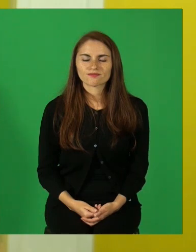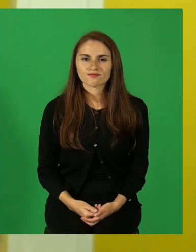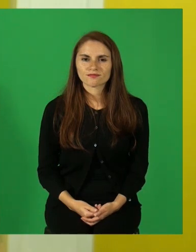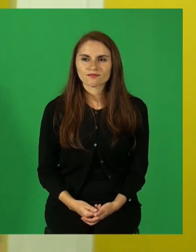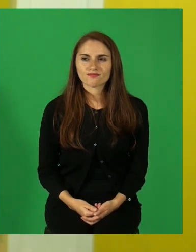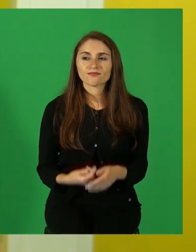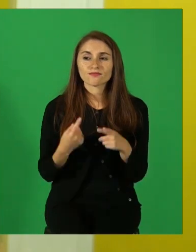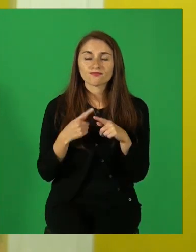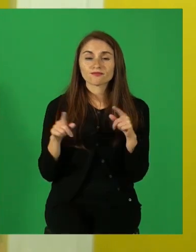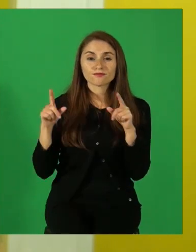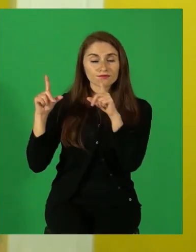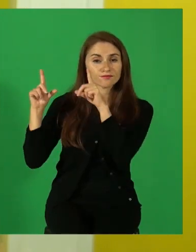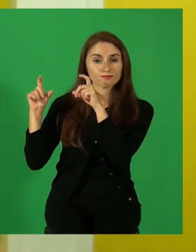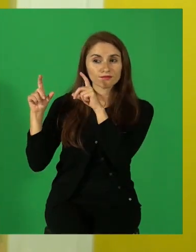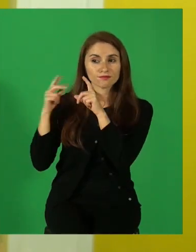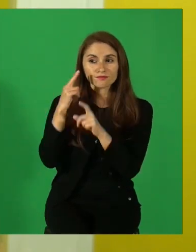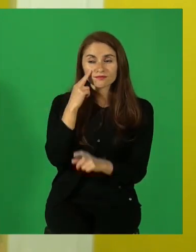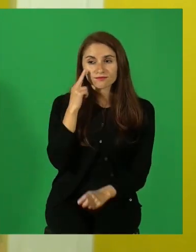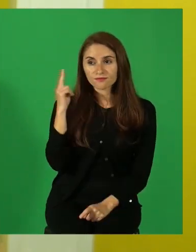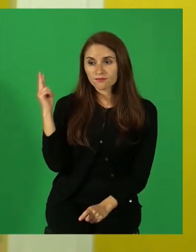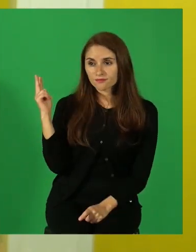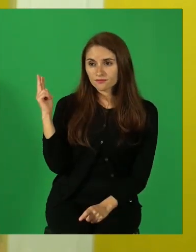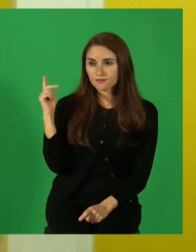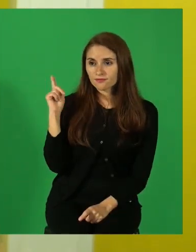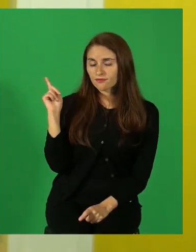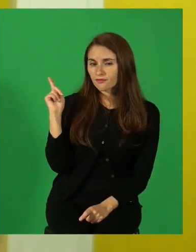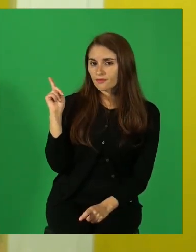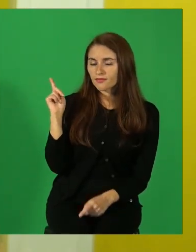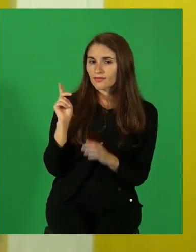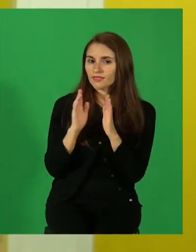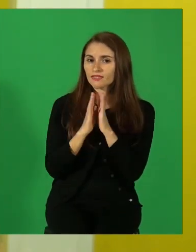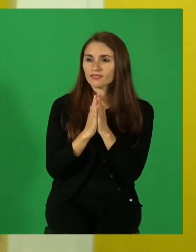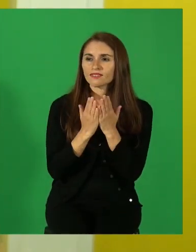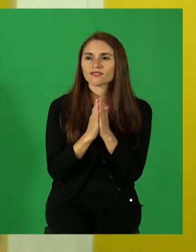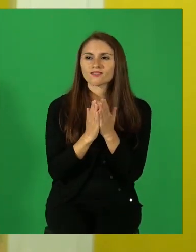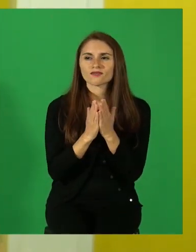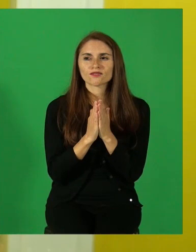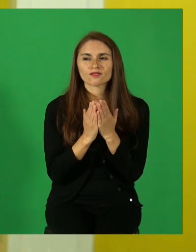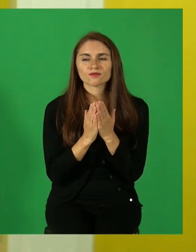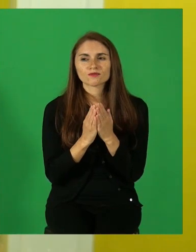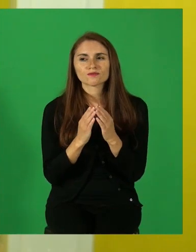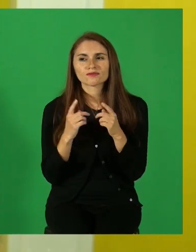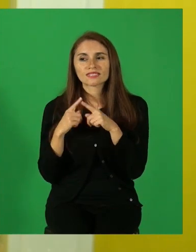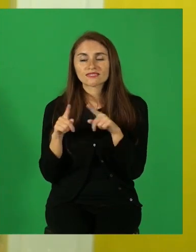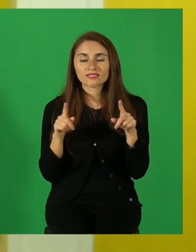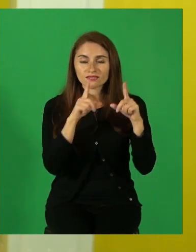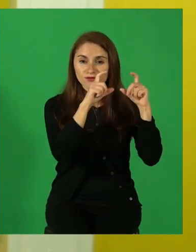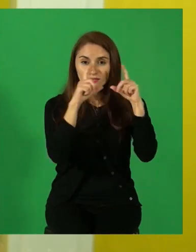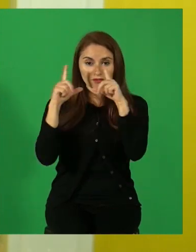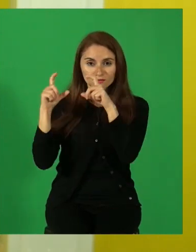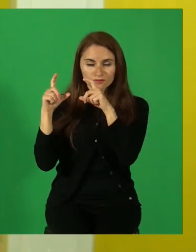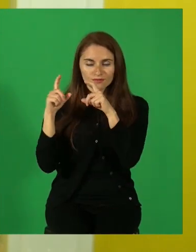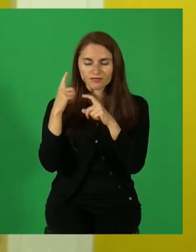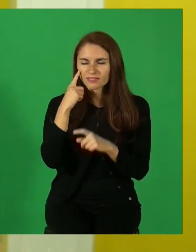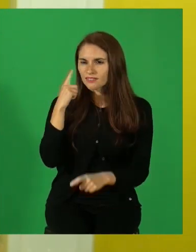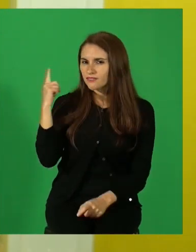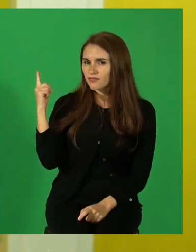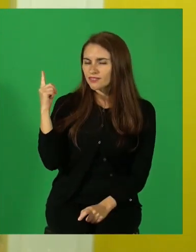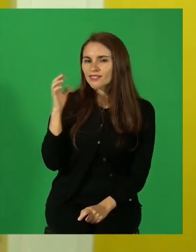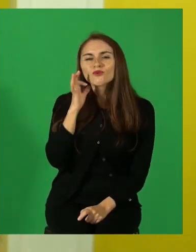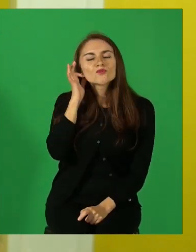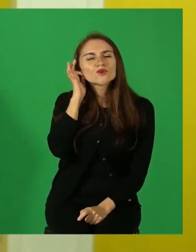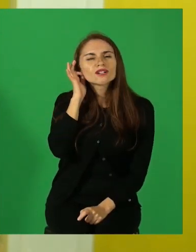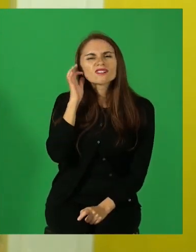Acá tenemos otro personaje tipo, pero esta vez nos vamos a fijar en las